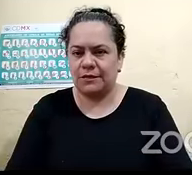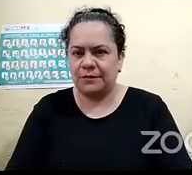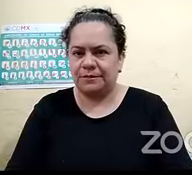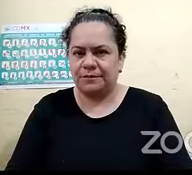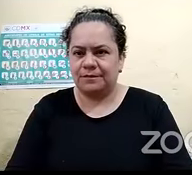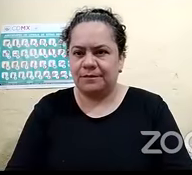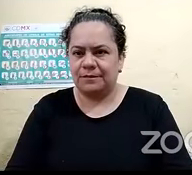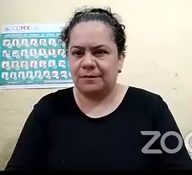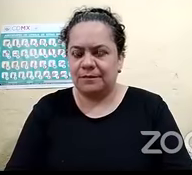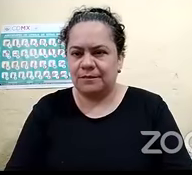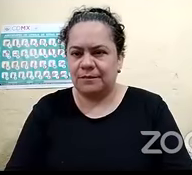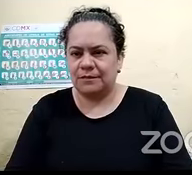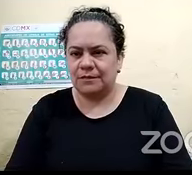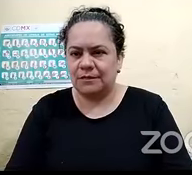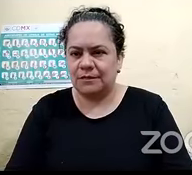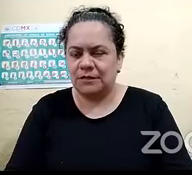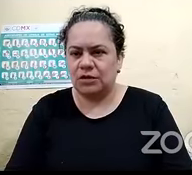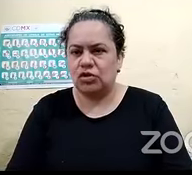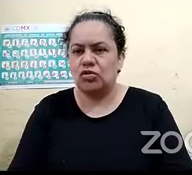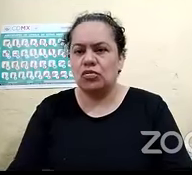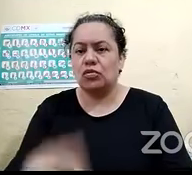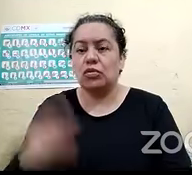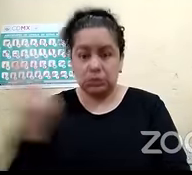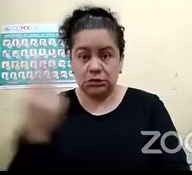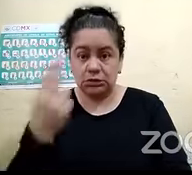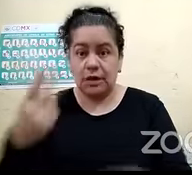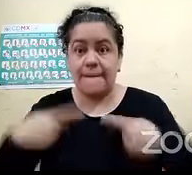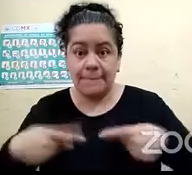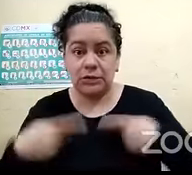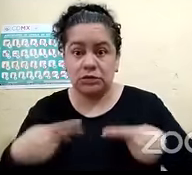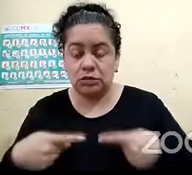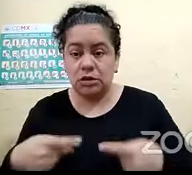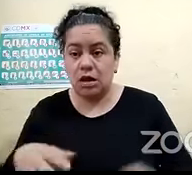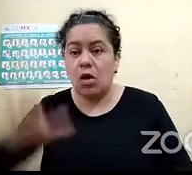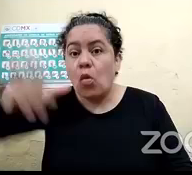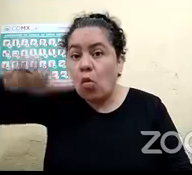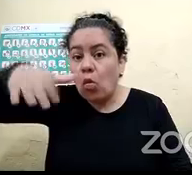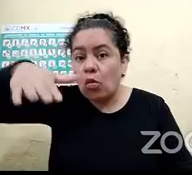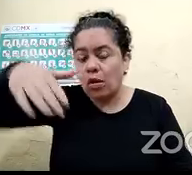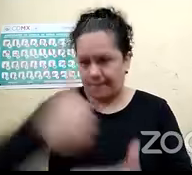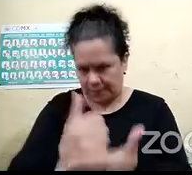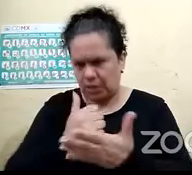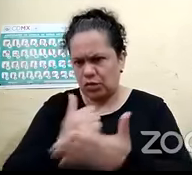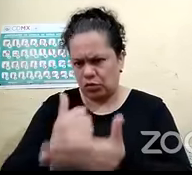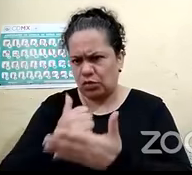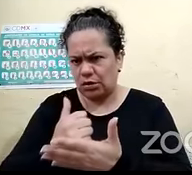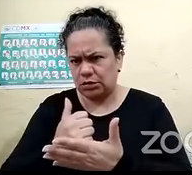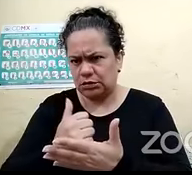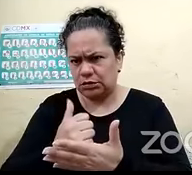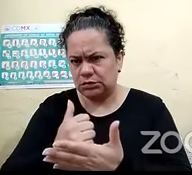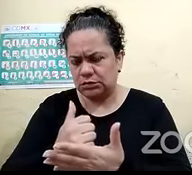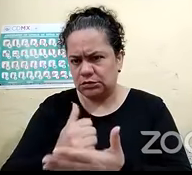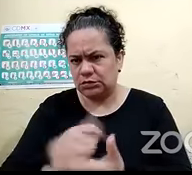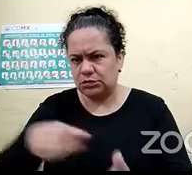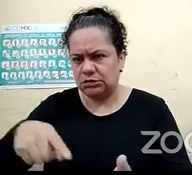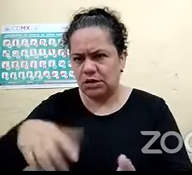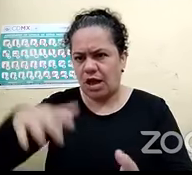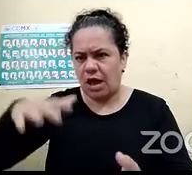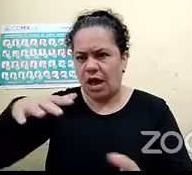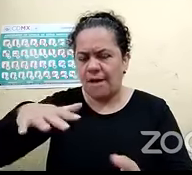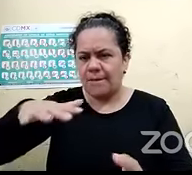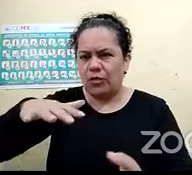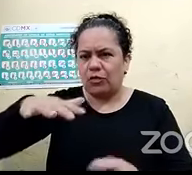necesitaba algo si le hablaba a alguien y no podía ir me respondía a través de golpes con el pie